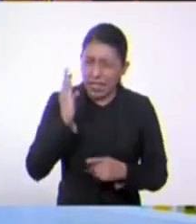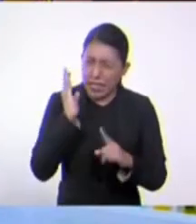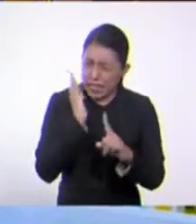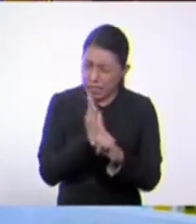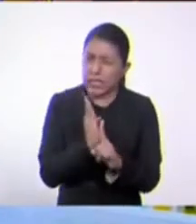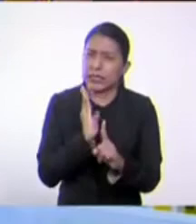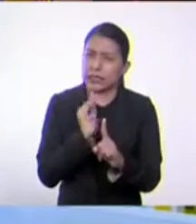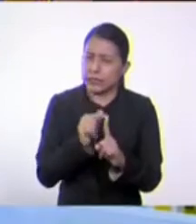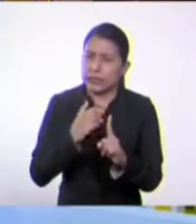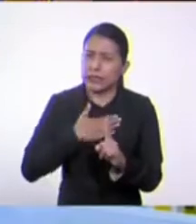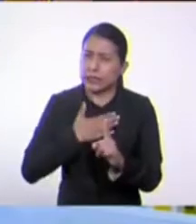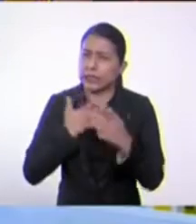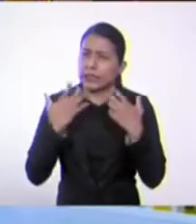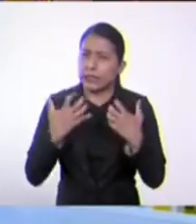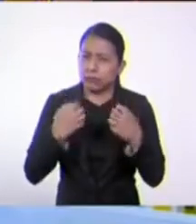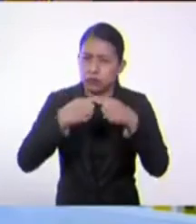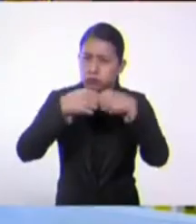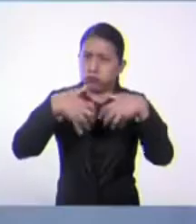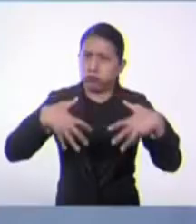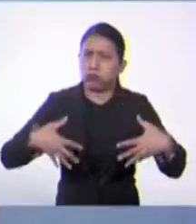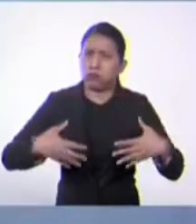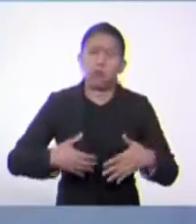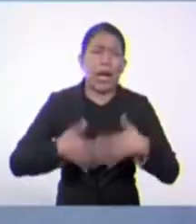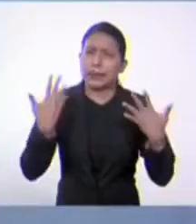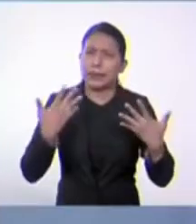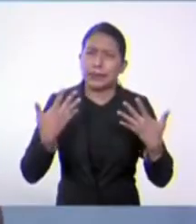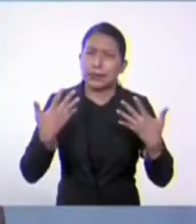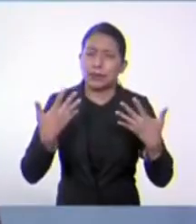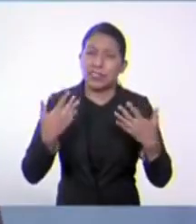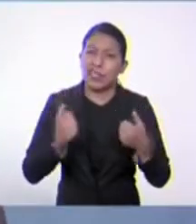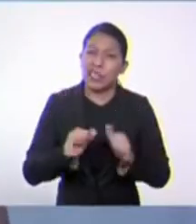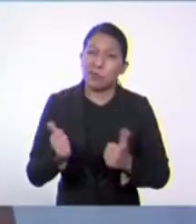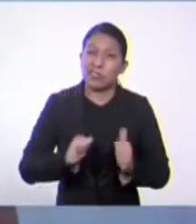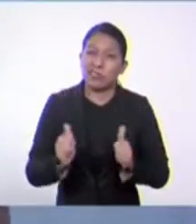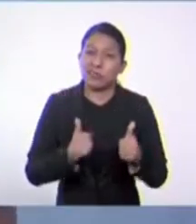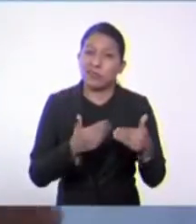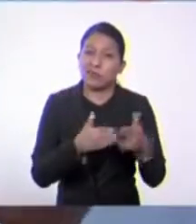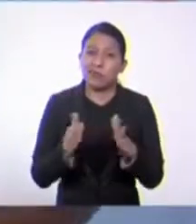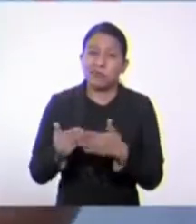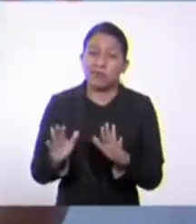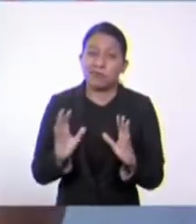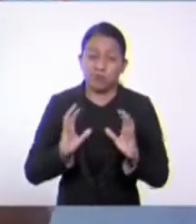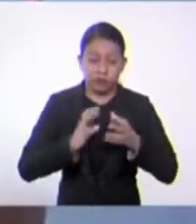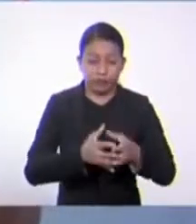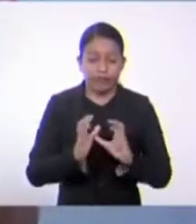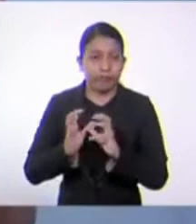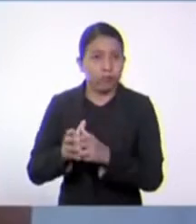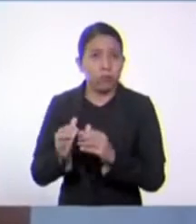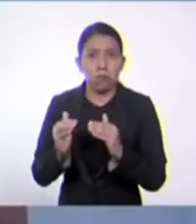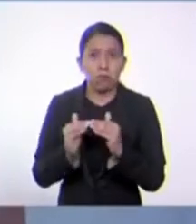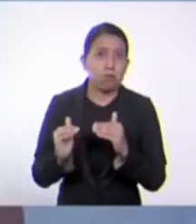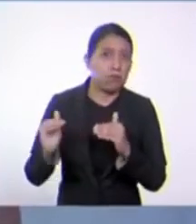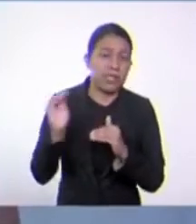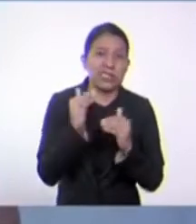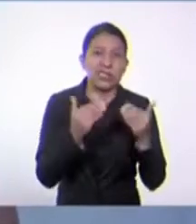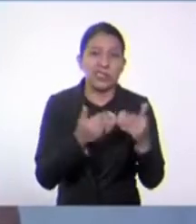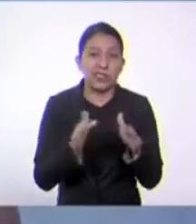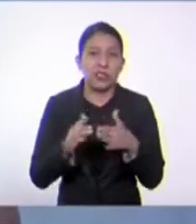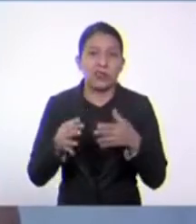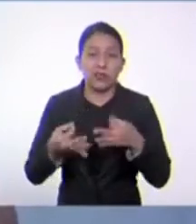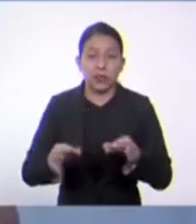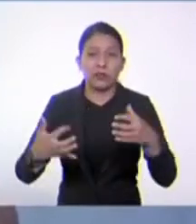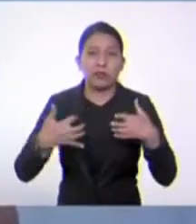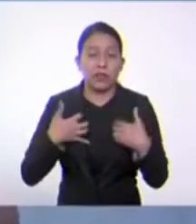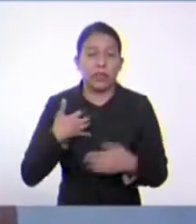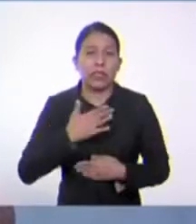existir mucho más reinos que los actuales, dependiendo de la variedad de los grupos enormes de diferentes formas de